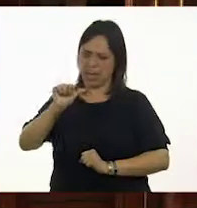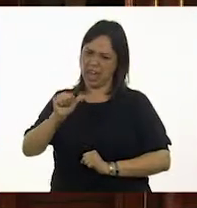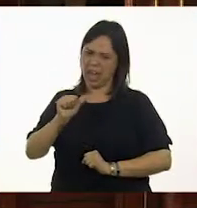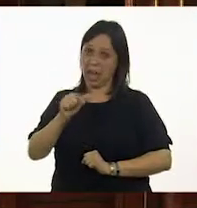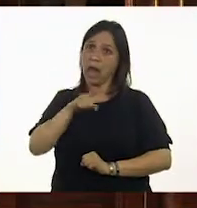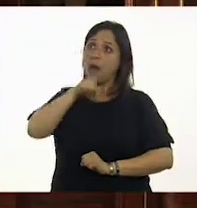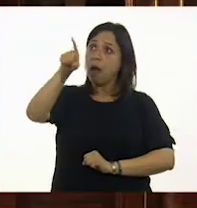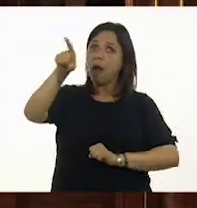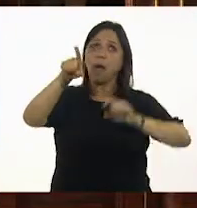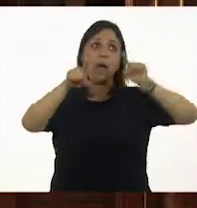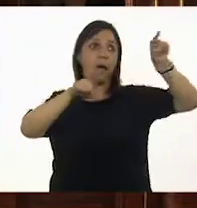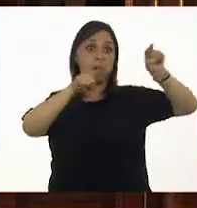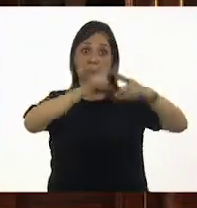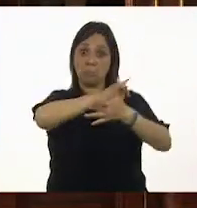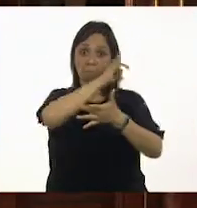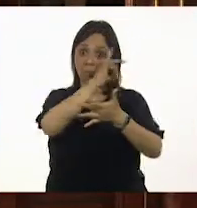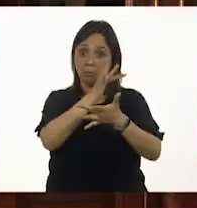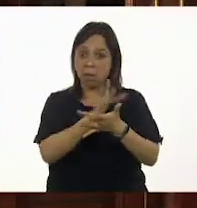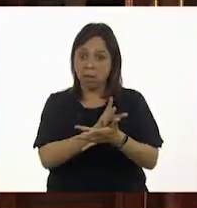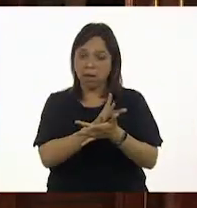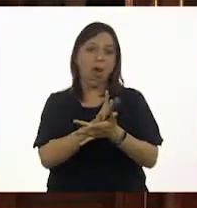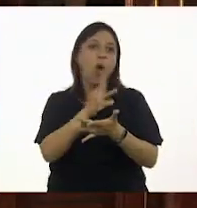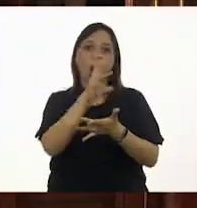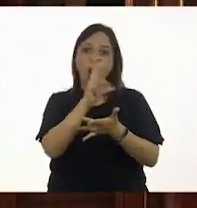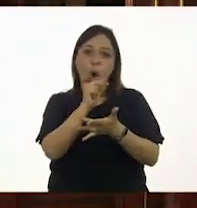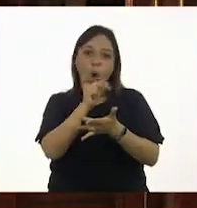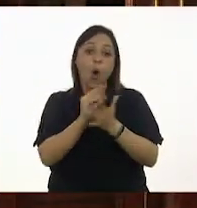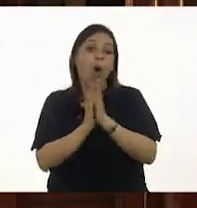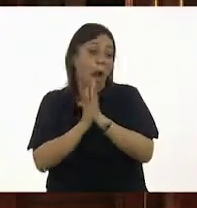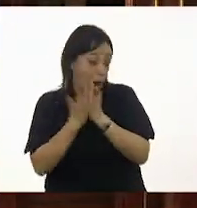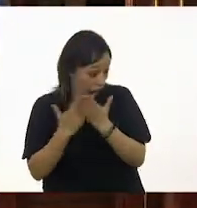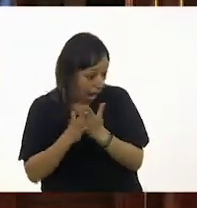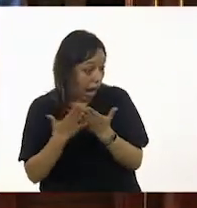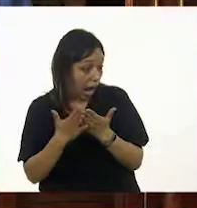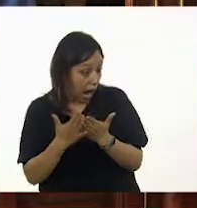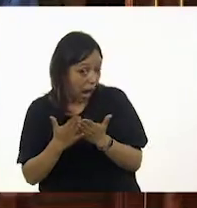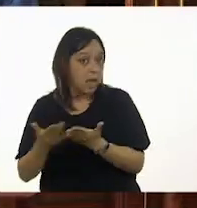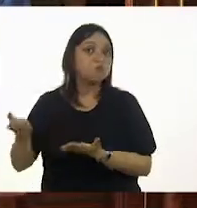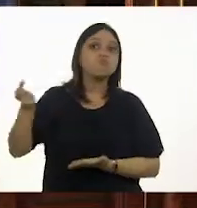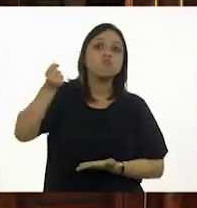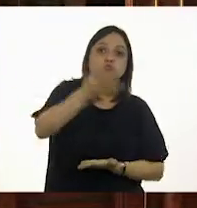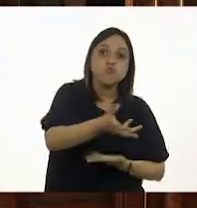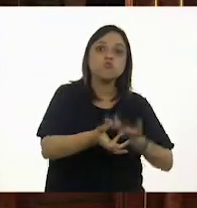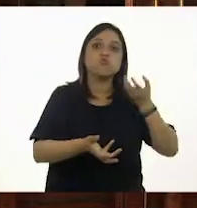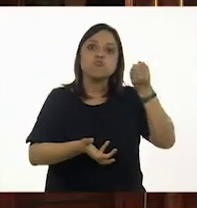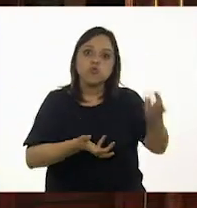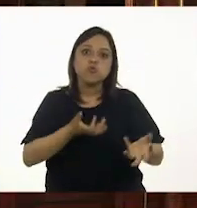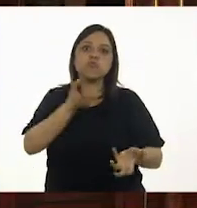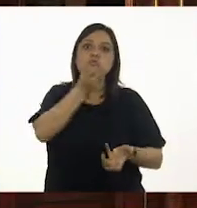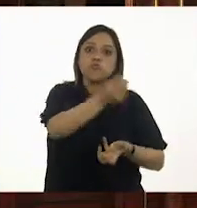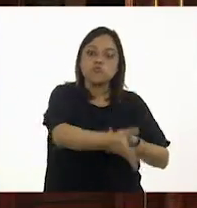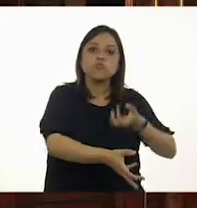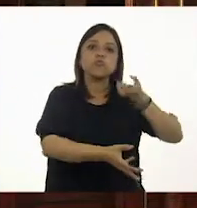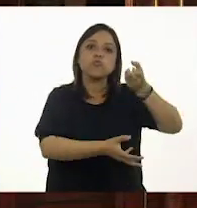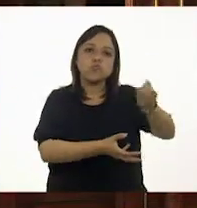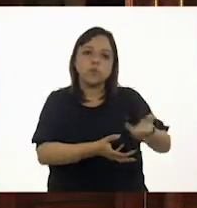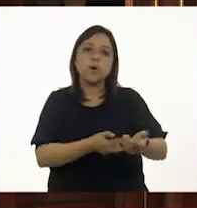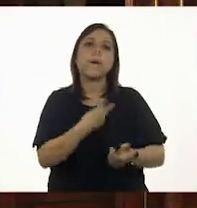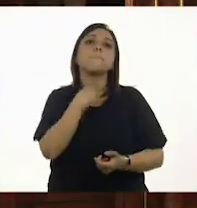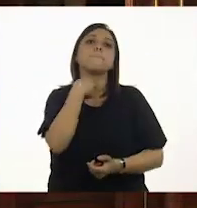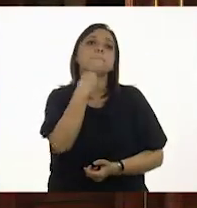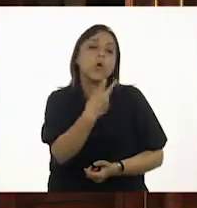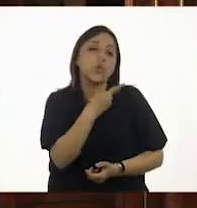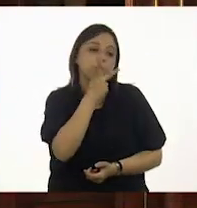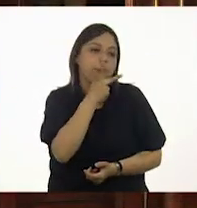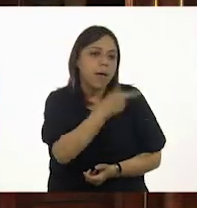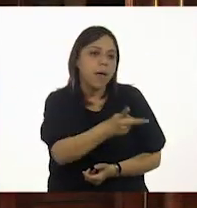solamente era señalar o quieres el libro, y es una manera de estarles estimulando el oído, y evidentemente van a